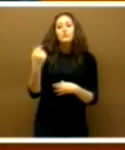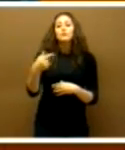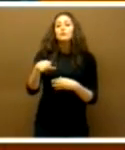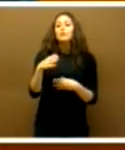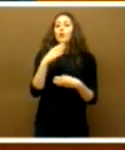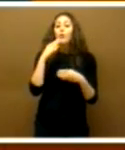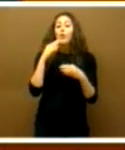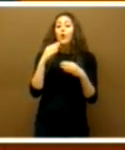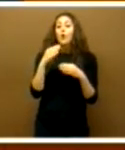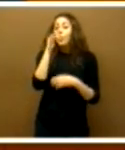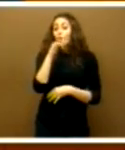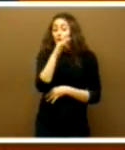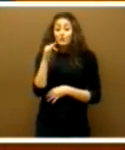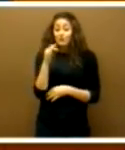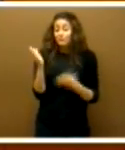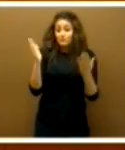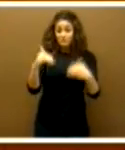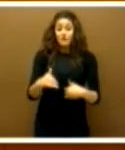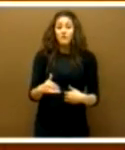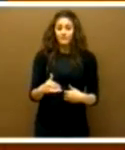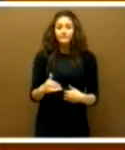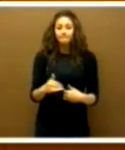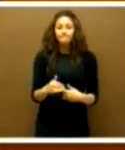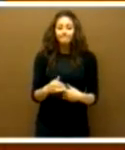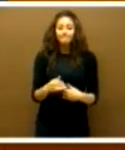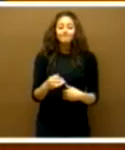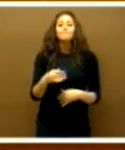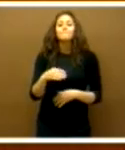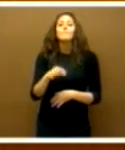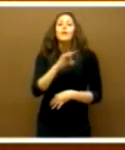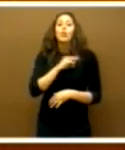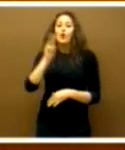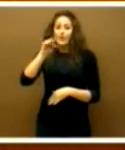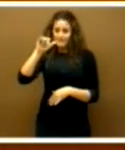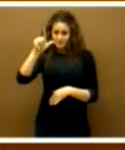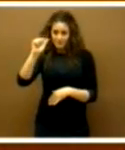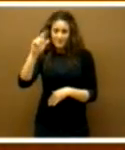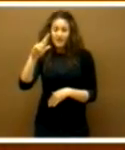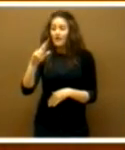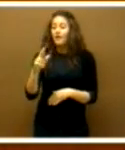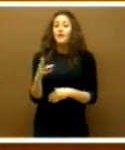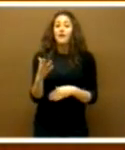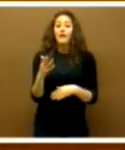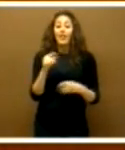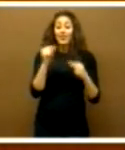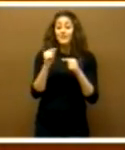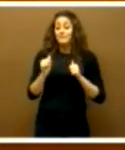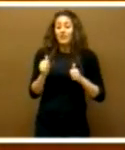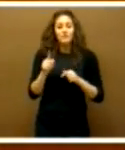compromiso con el grupo de la oposición. Y, mire, doña Pilar, me va a permitir que antes de iniciar también ese debate,